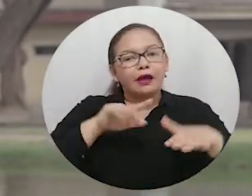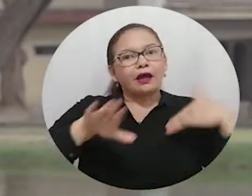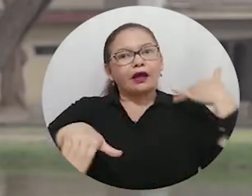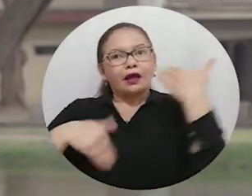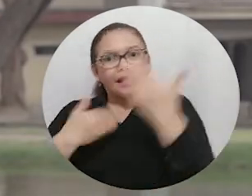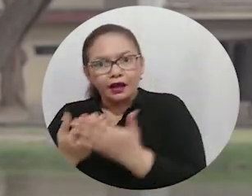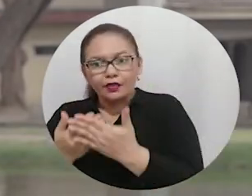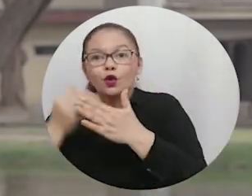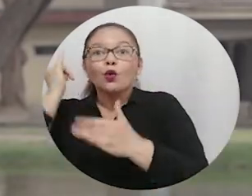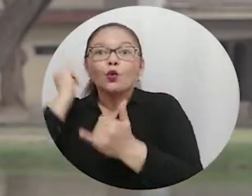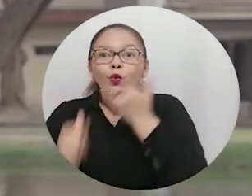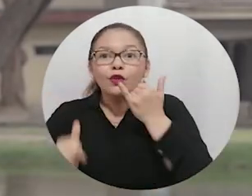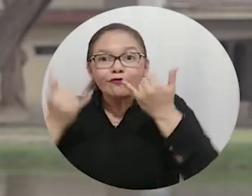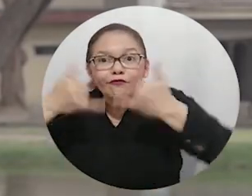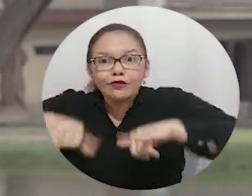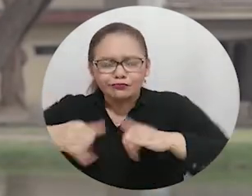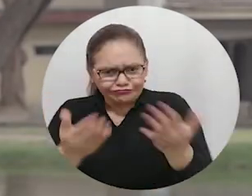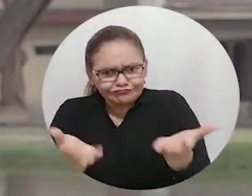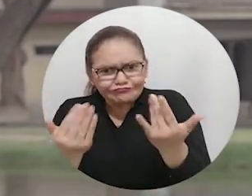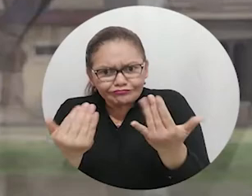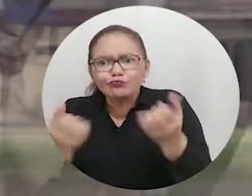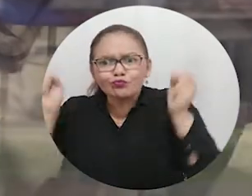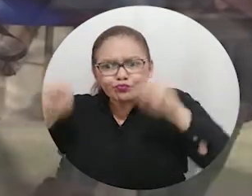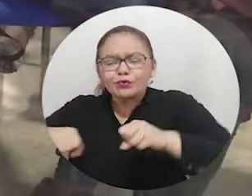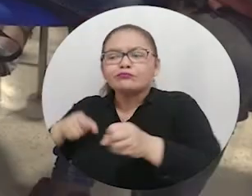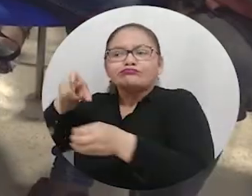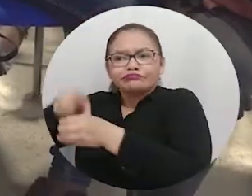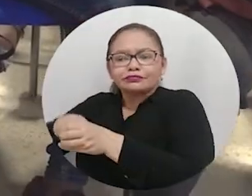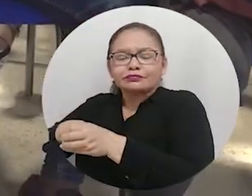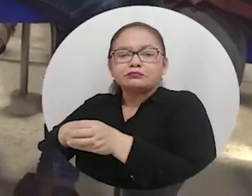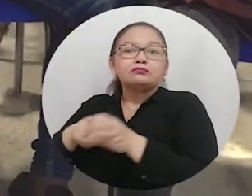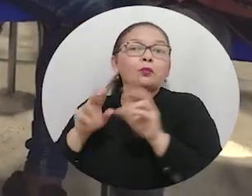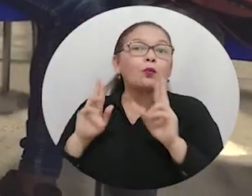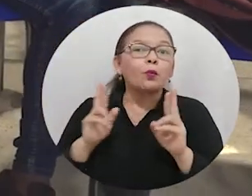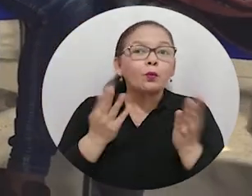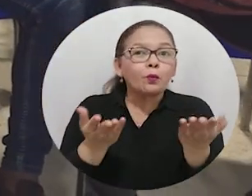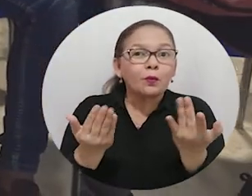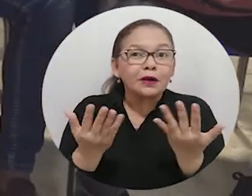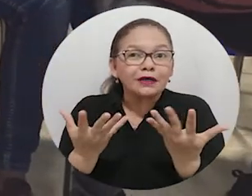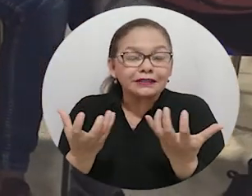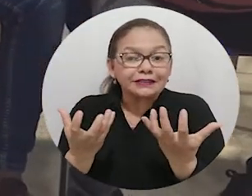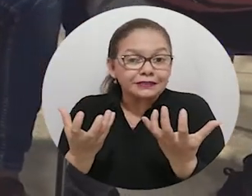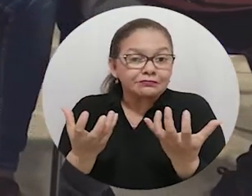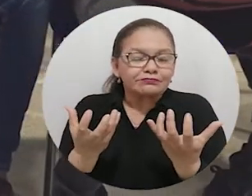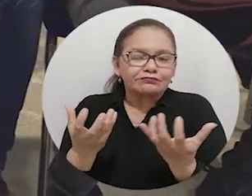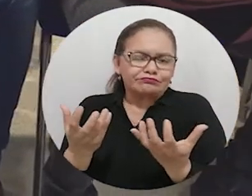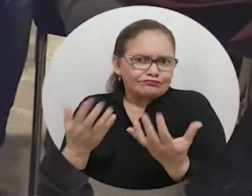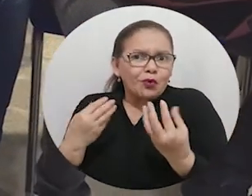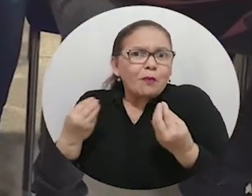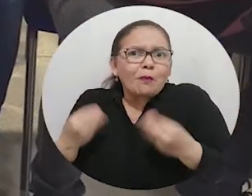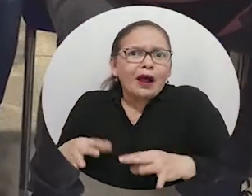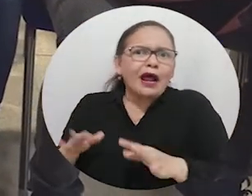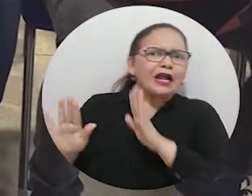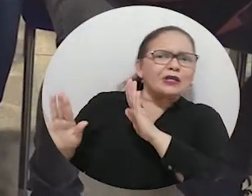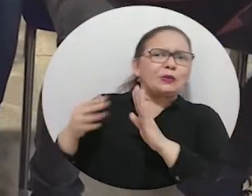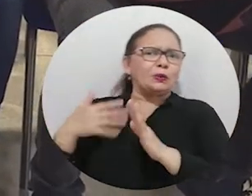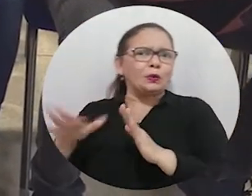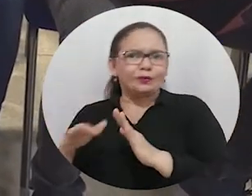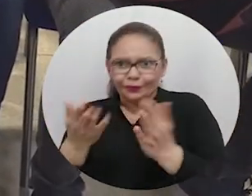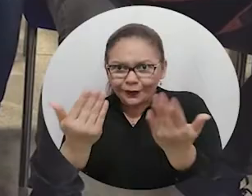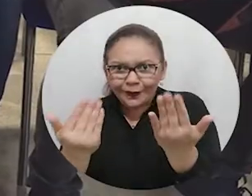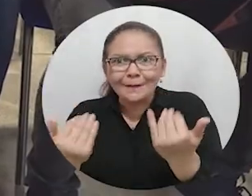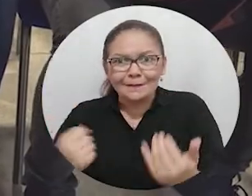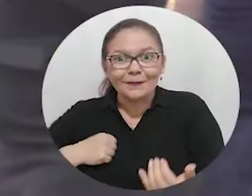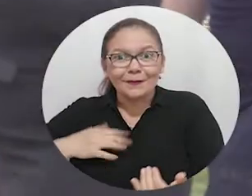semestre, todos pueden hacer parte de esta. Esperamos de que hagan parte y no se pierdan esta oportunidad.